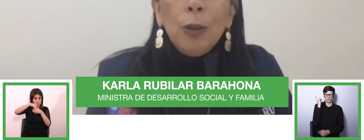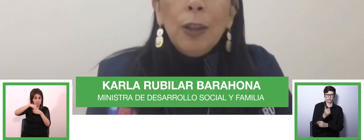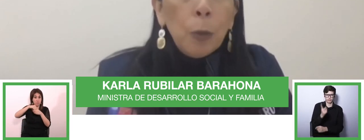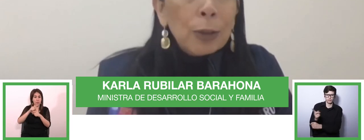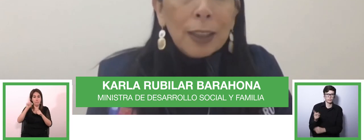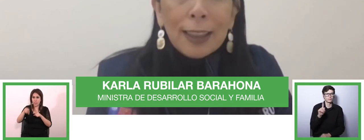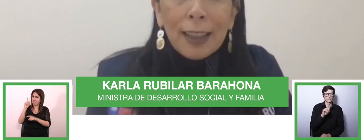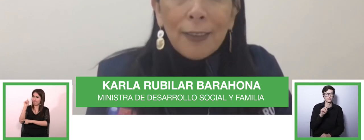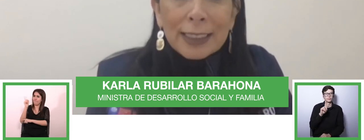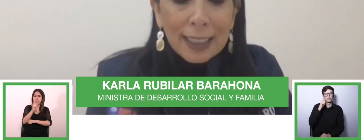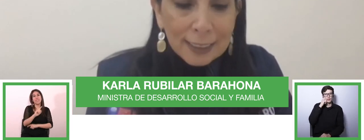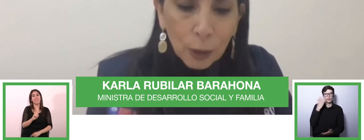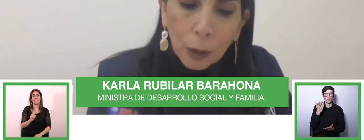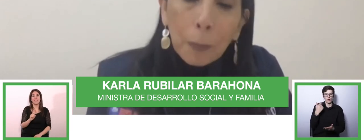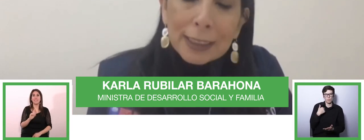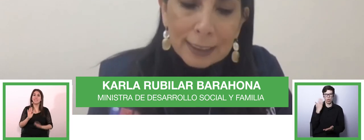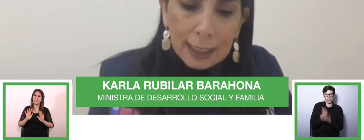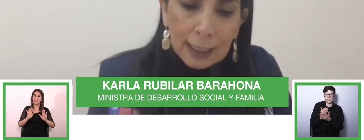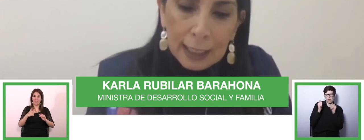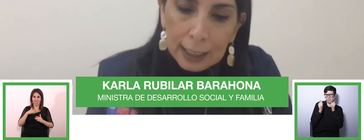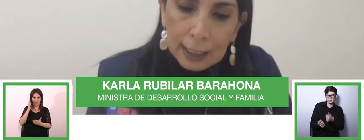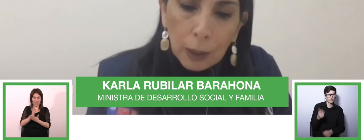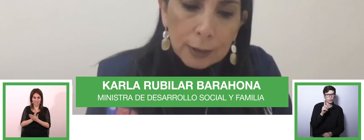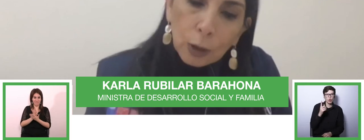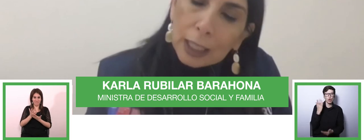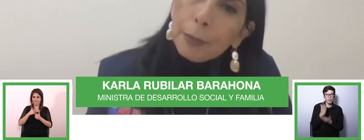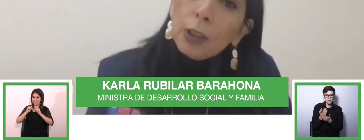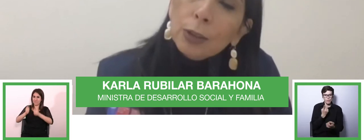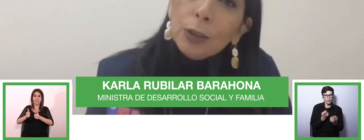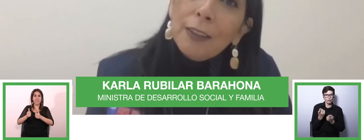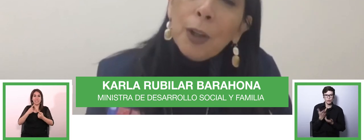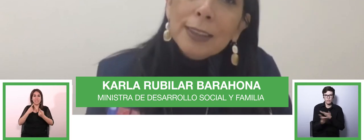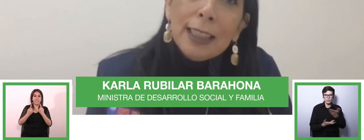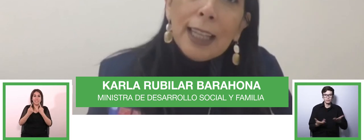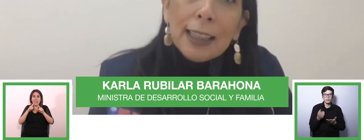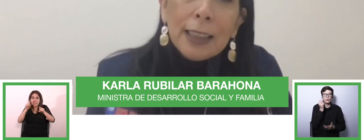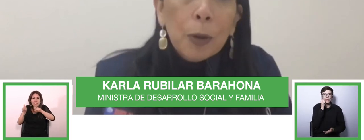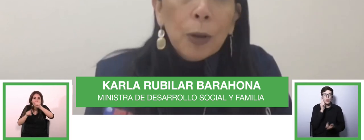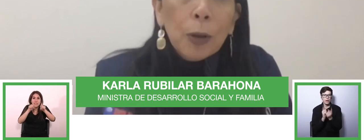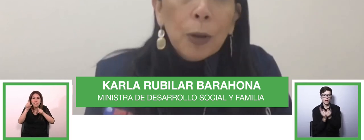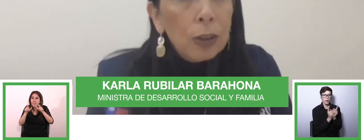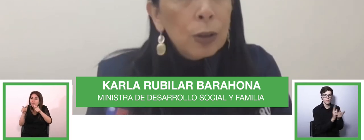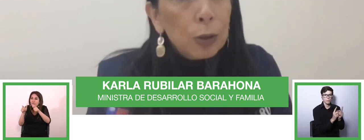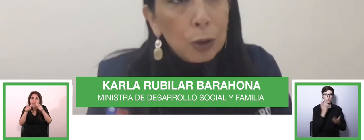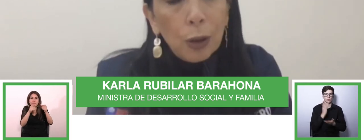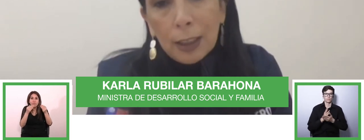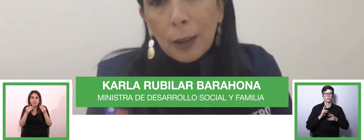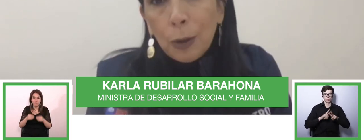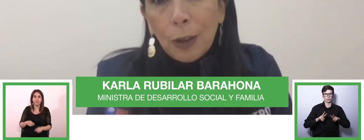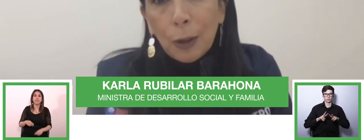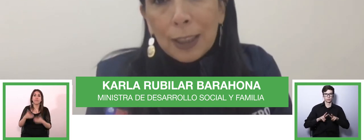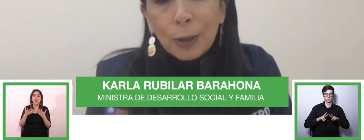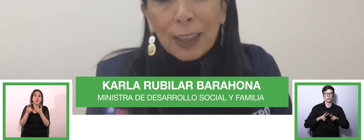no es una suerte de vencer sino de convencer cuáles son los cambios que nosotros debemos hacer y ahí estamos convencidos nosotros